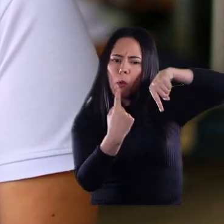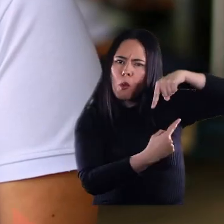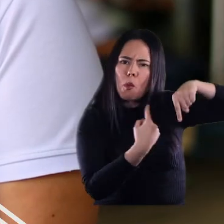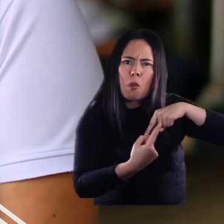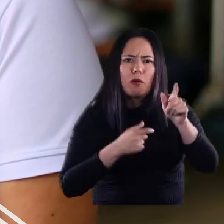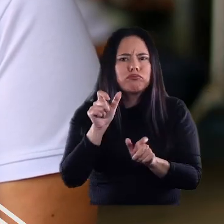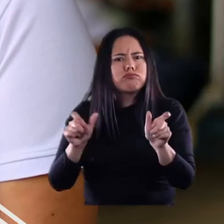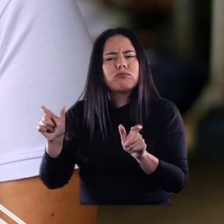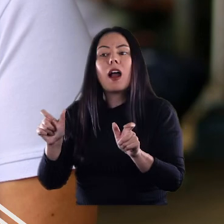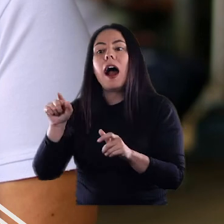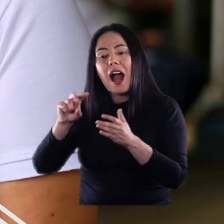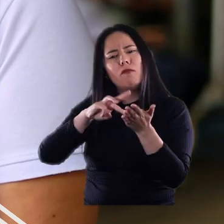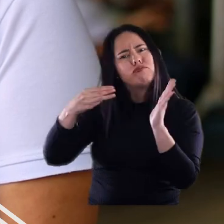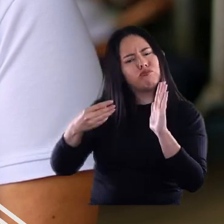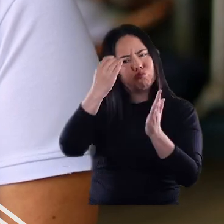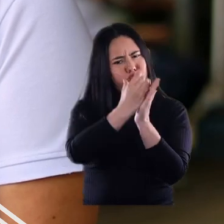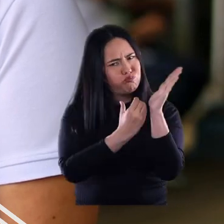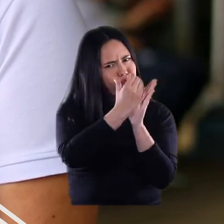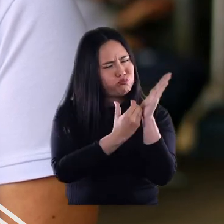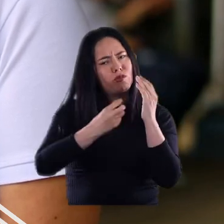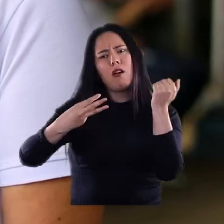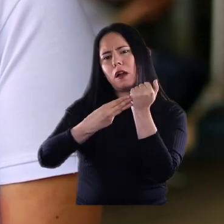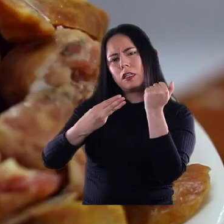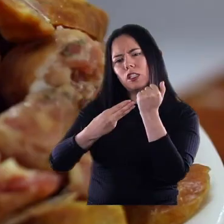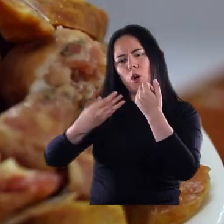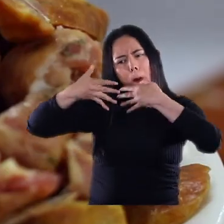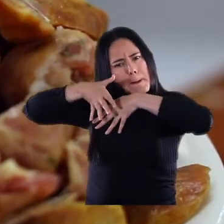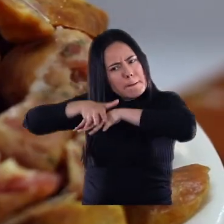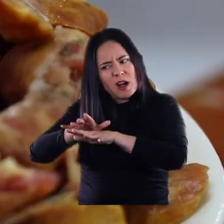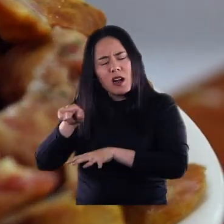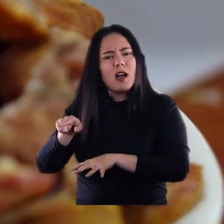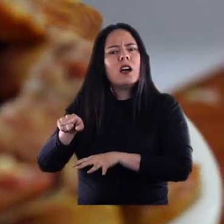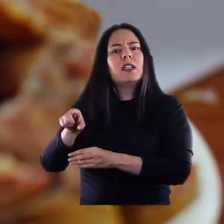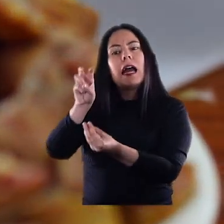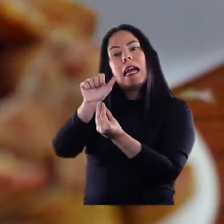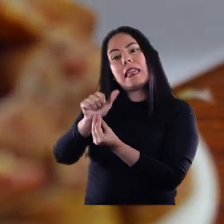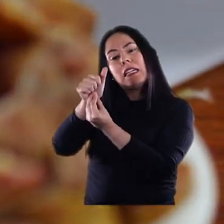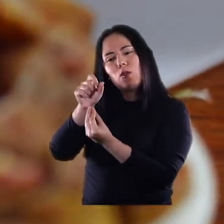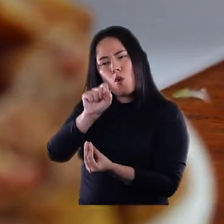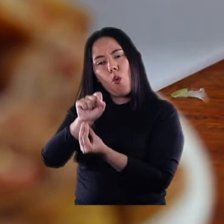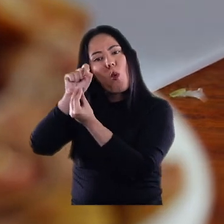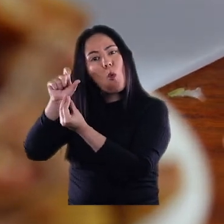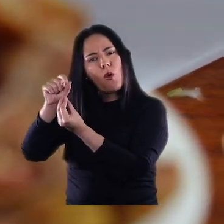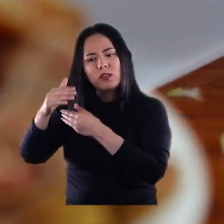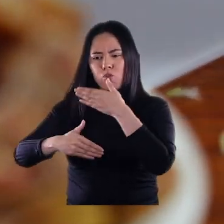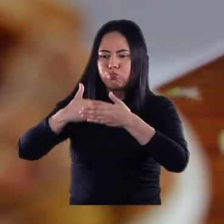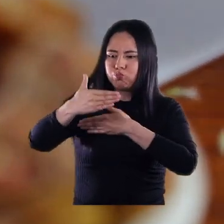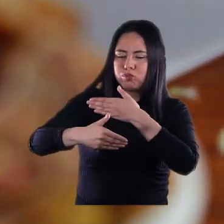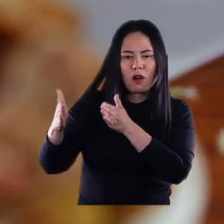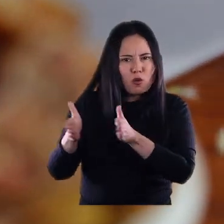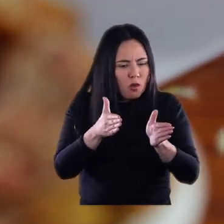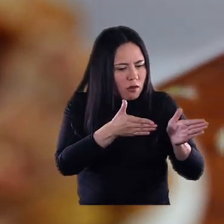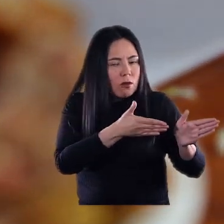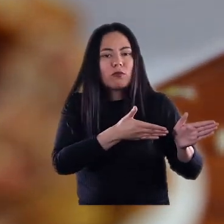técnicos que son certificados por el CENI y hacen parte del proceso del programa de articulación. Ellos durante el grado décimo y durante el grado once realizan